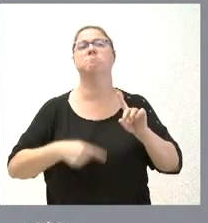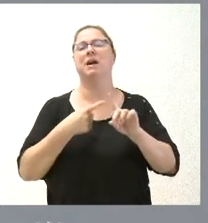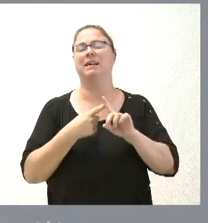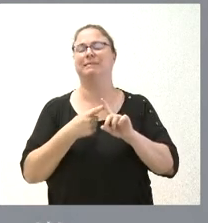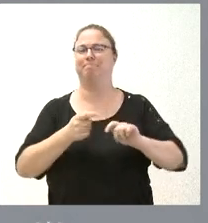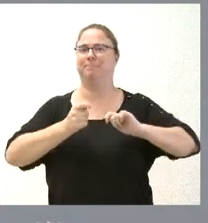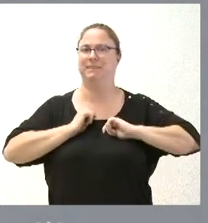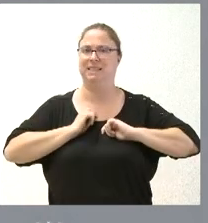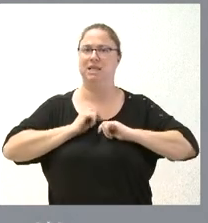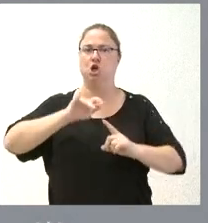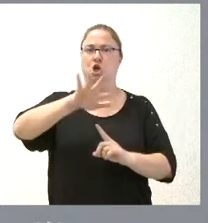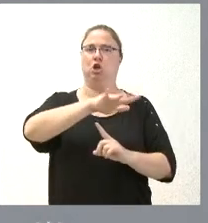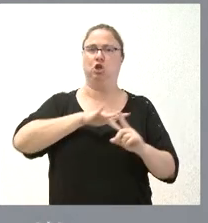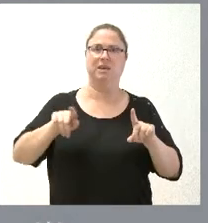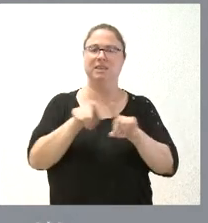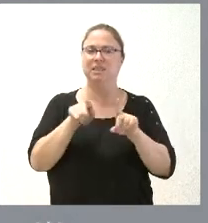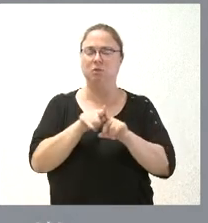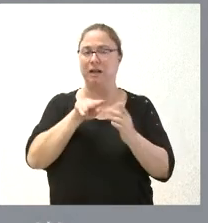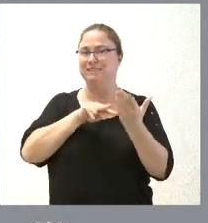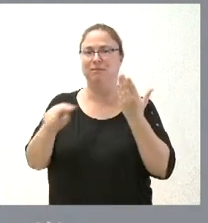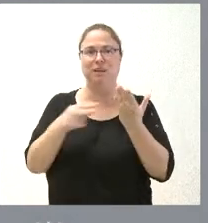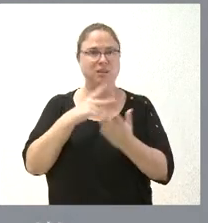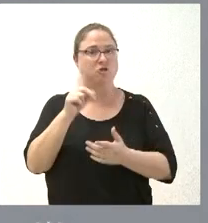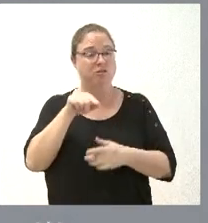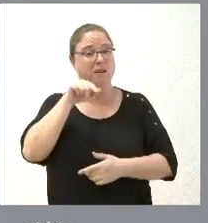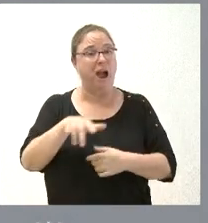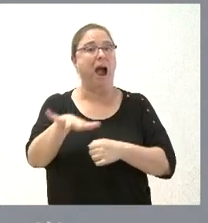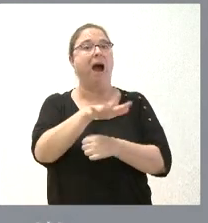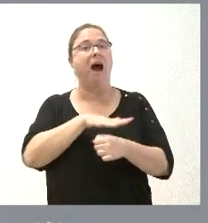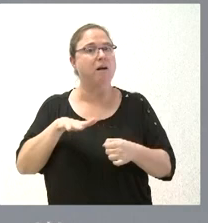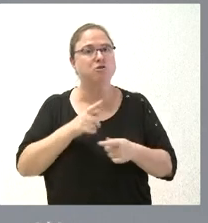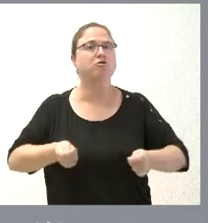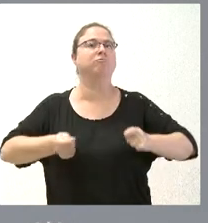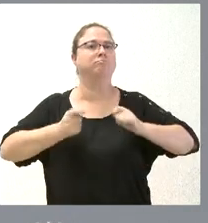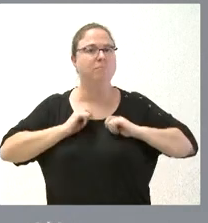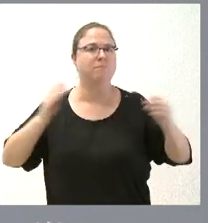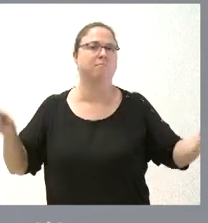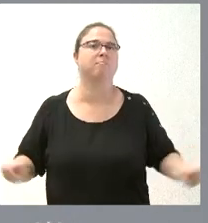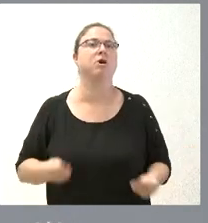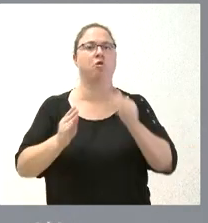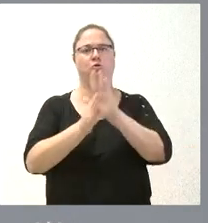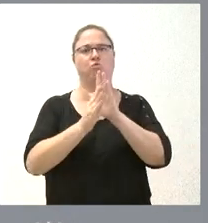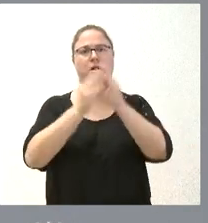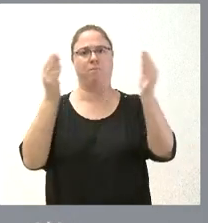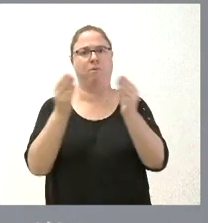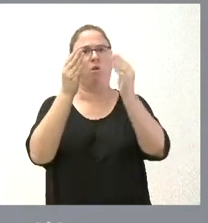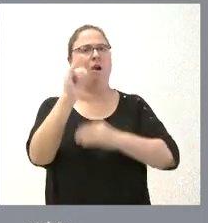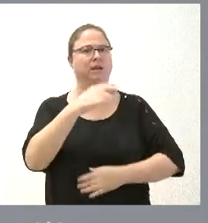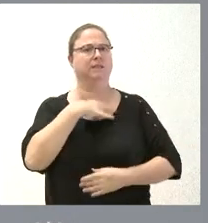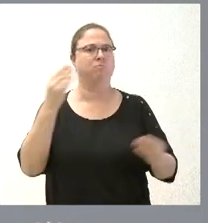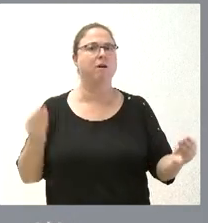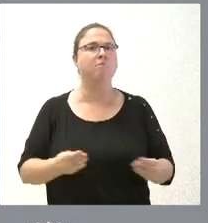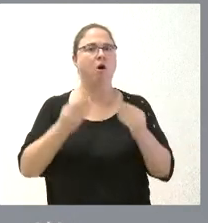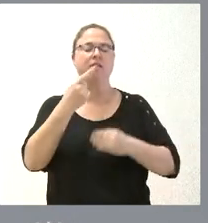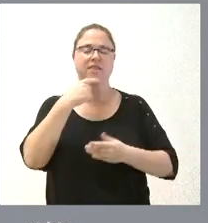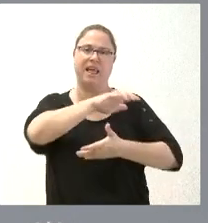en el contexto como una comunidad muy transparente sino en aquellos dos ámbitos que nos ayudan a seguir mejorando porque sin duda hay ámbitos de mejora que son los que reconoce